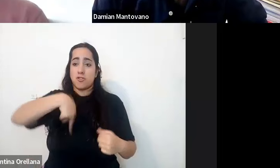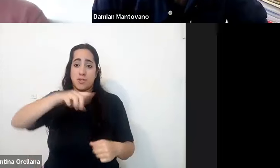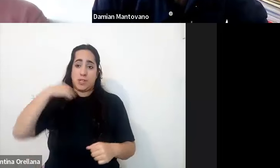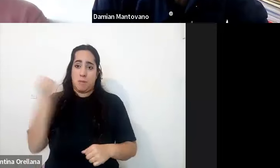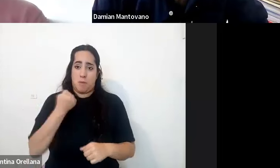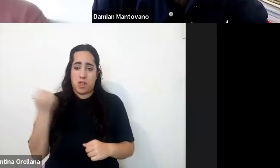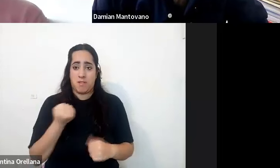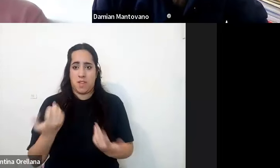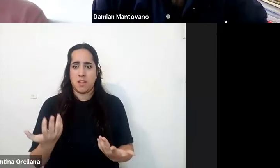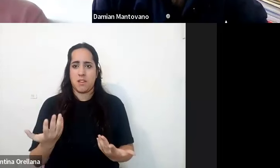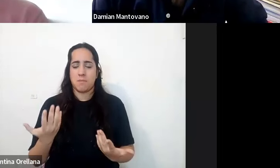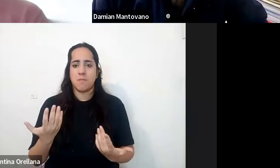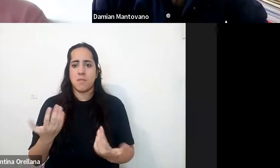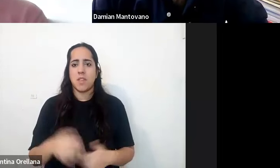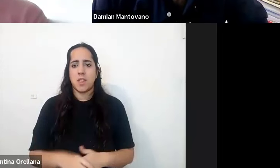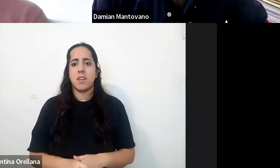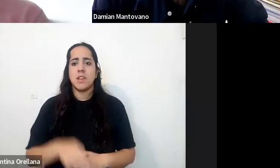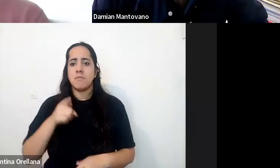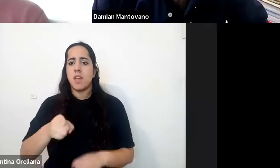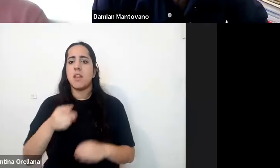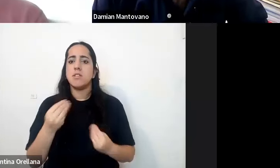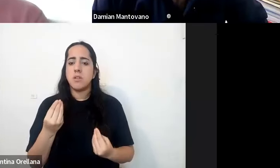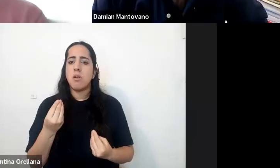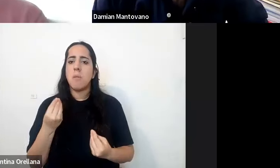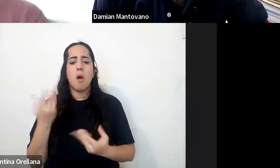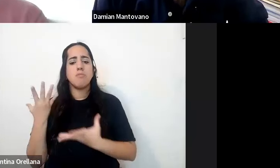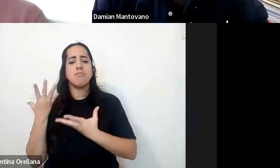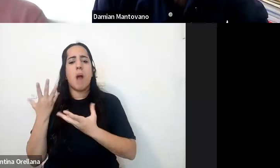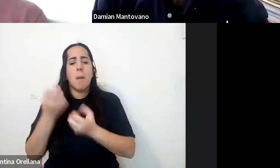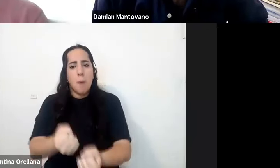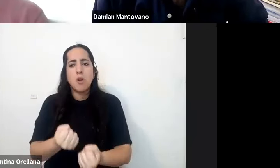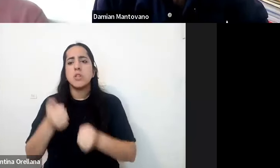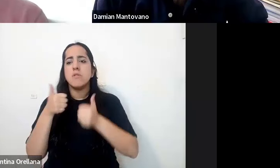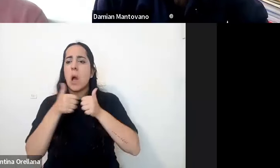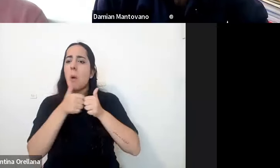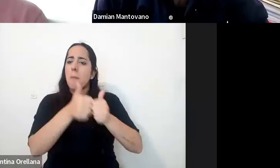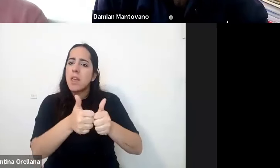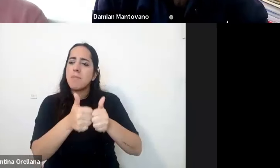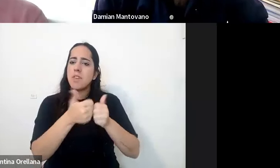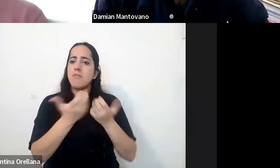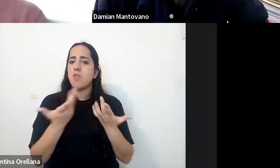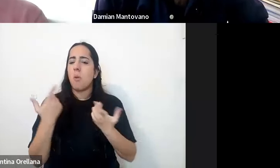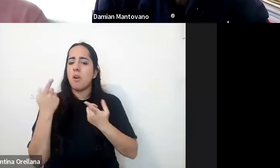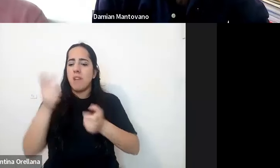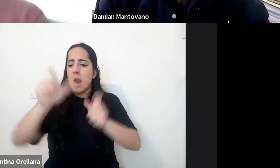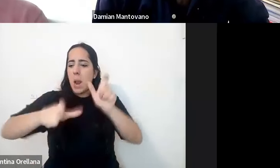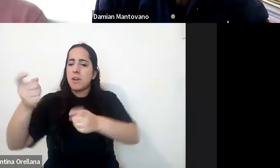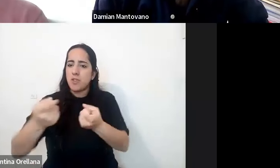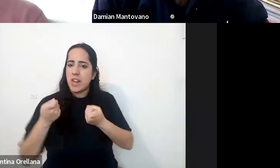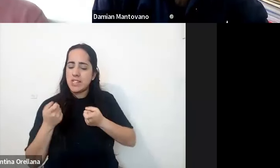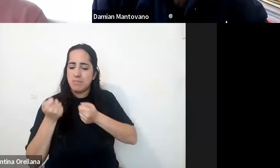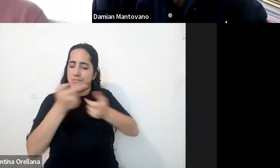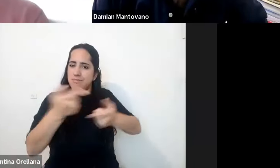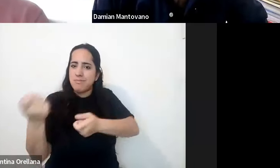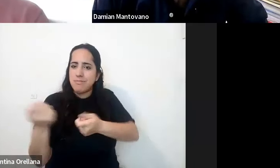pensando que es la instancia que puede prever los apoyos y los acompañamientos necesarios para poder garantizar